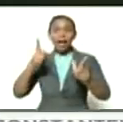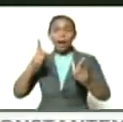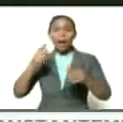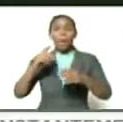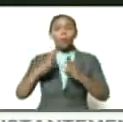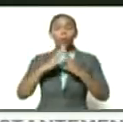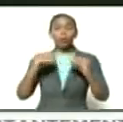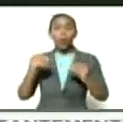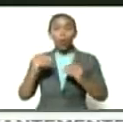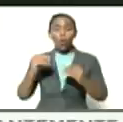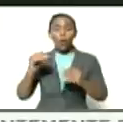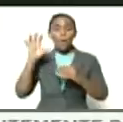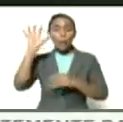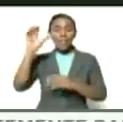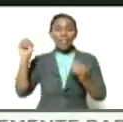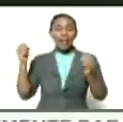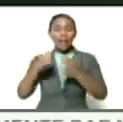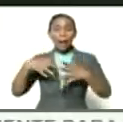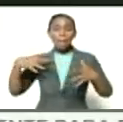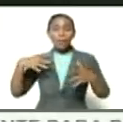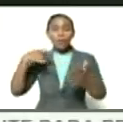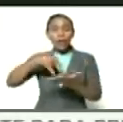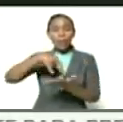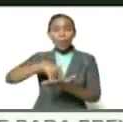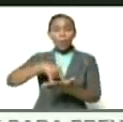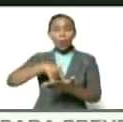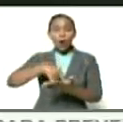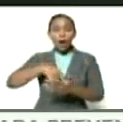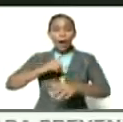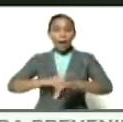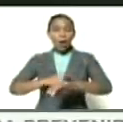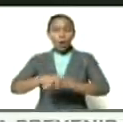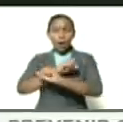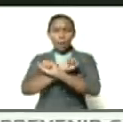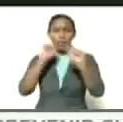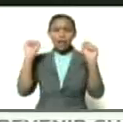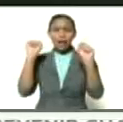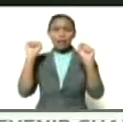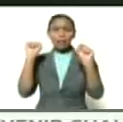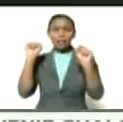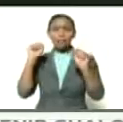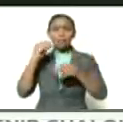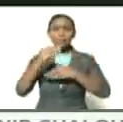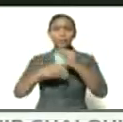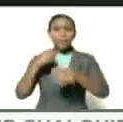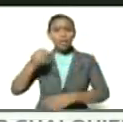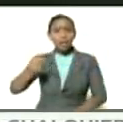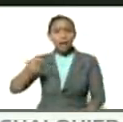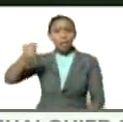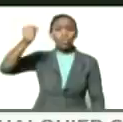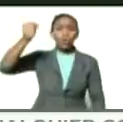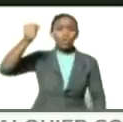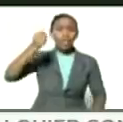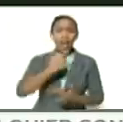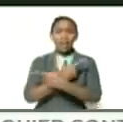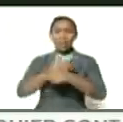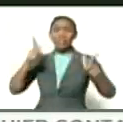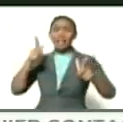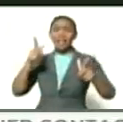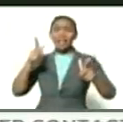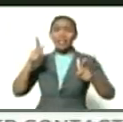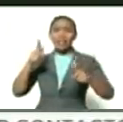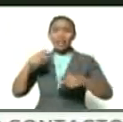desde Campo de Carabobo en horas de la mañana se va la antorcha de la libertad a